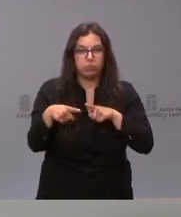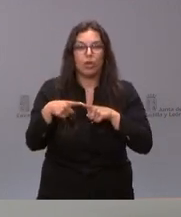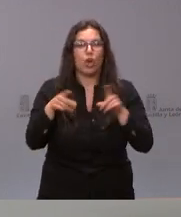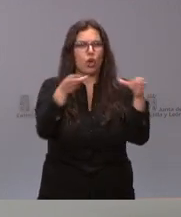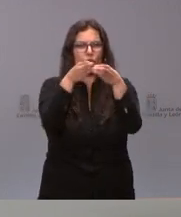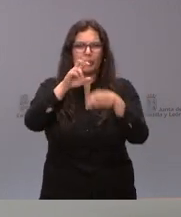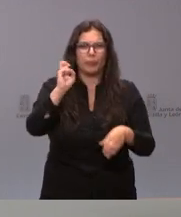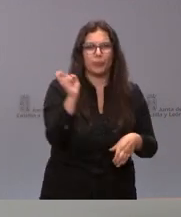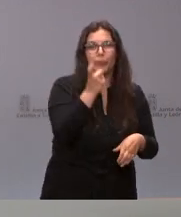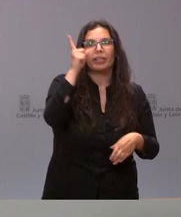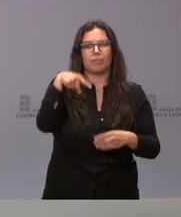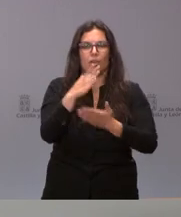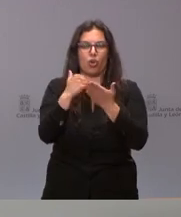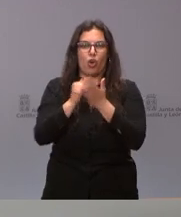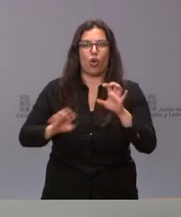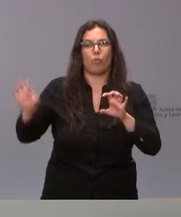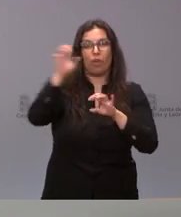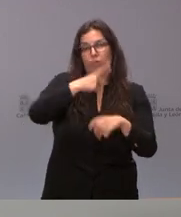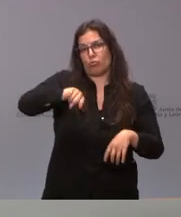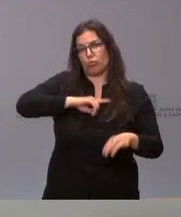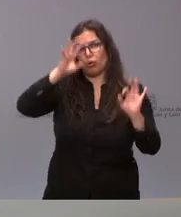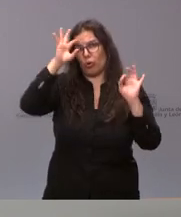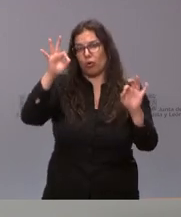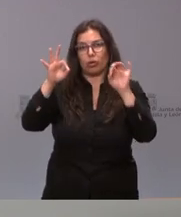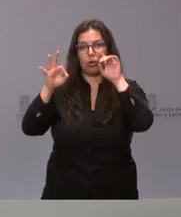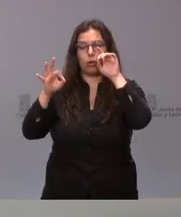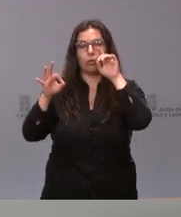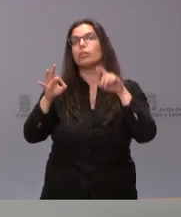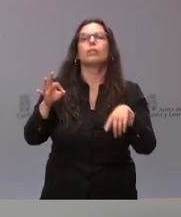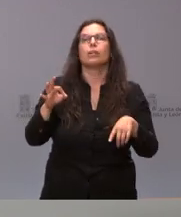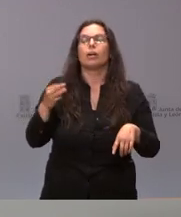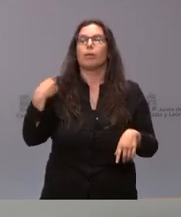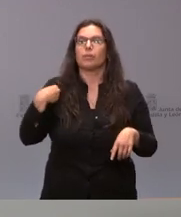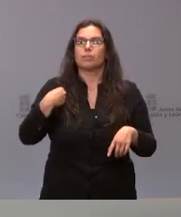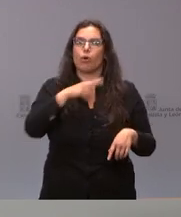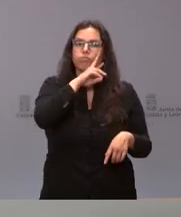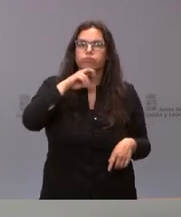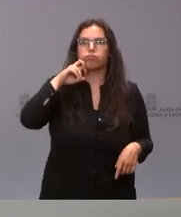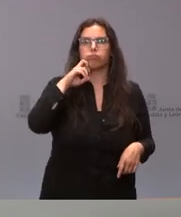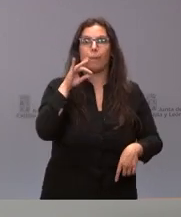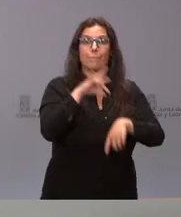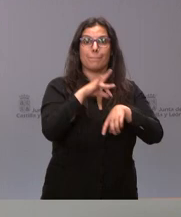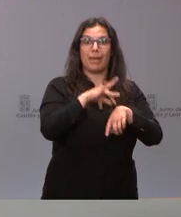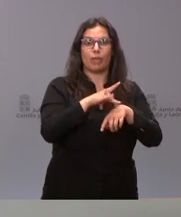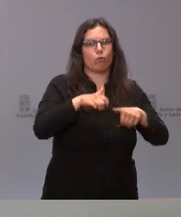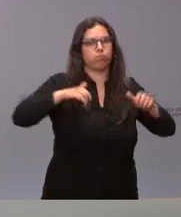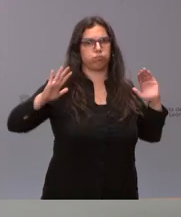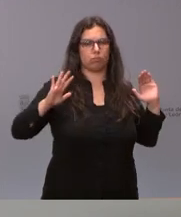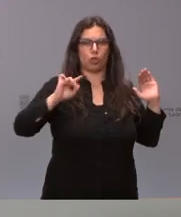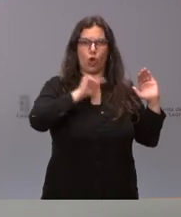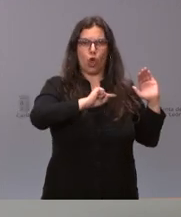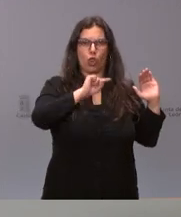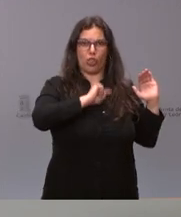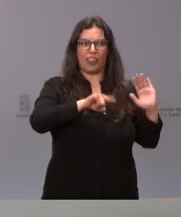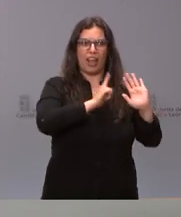autónomas. Nosotros, como es natural, vamos a seguir garantizando la objeción de conciencia. Es algo que está reconocido por la